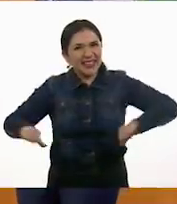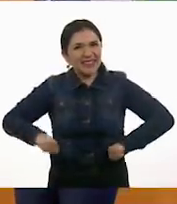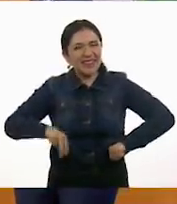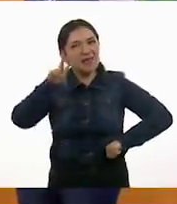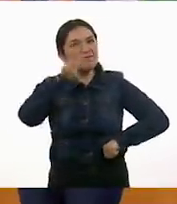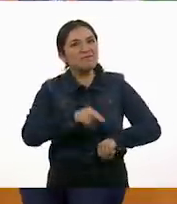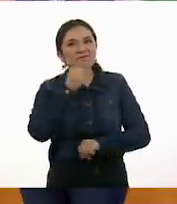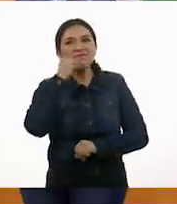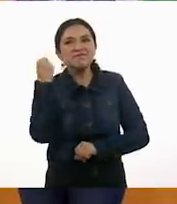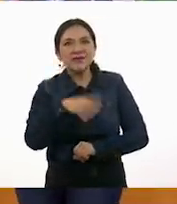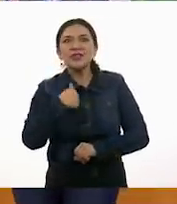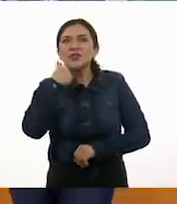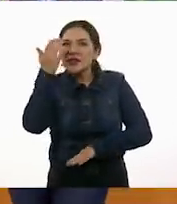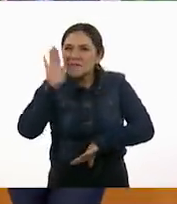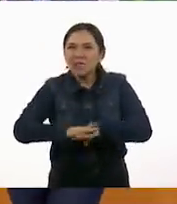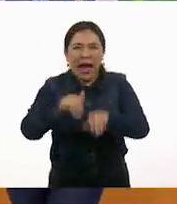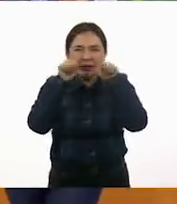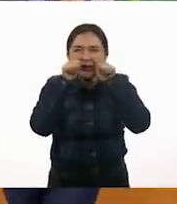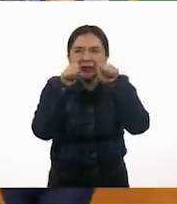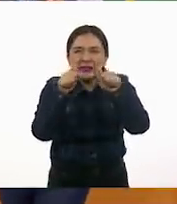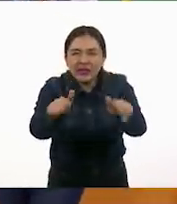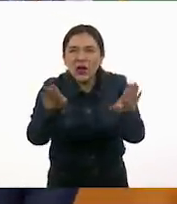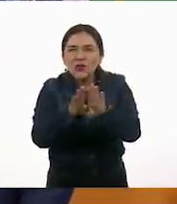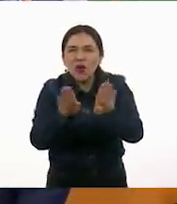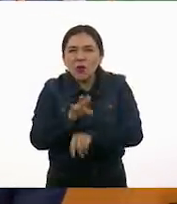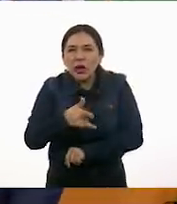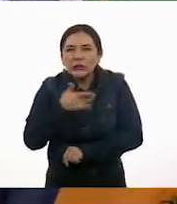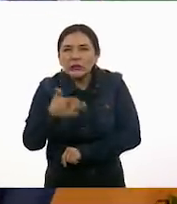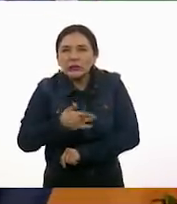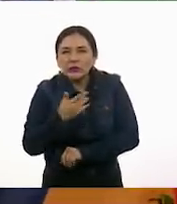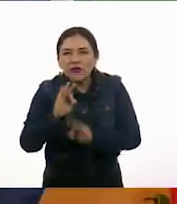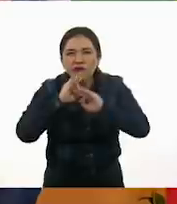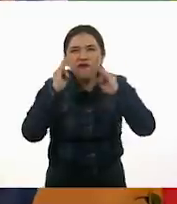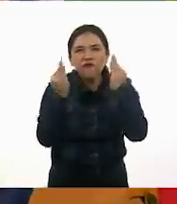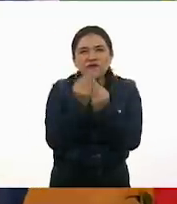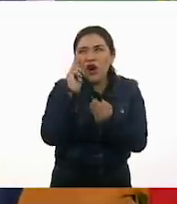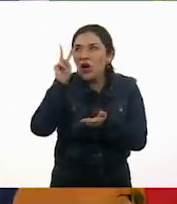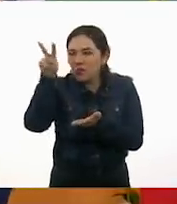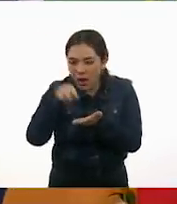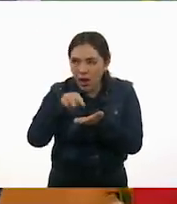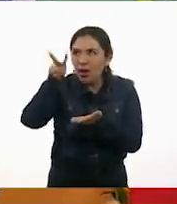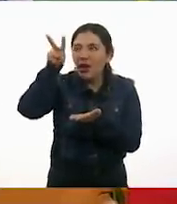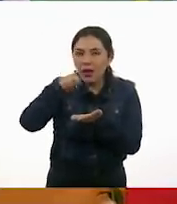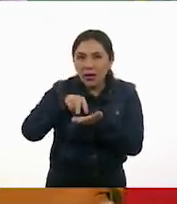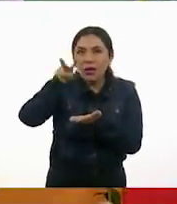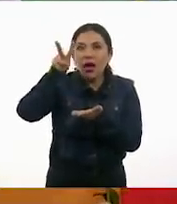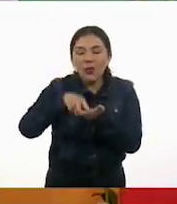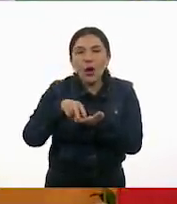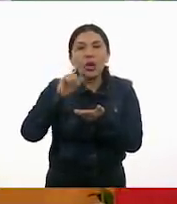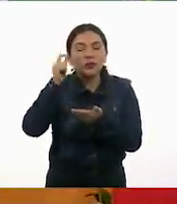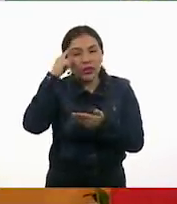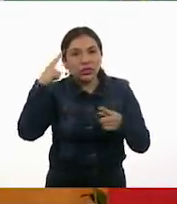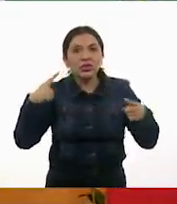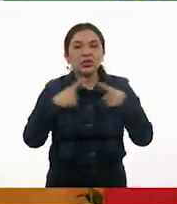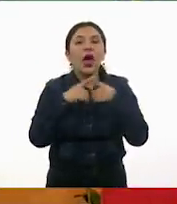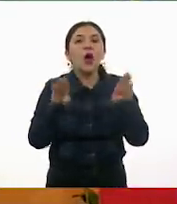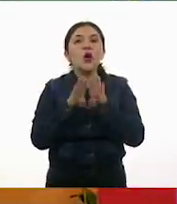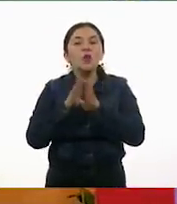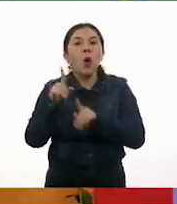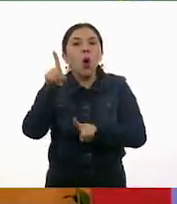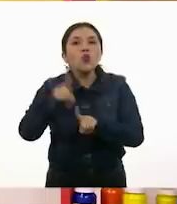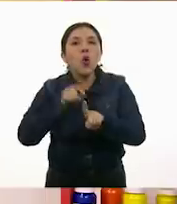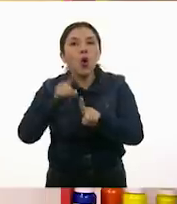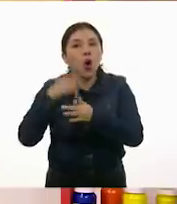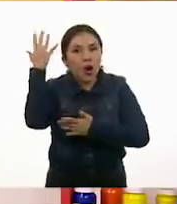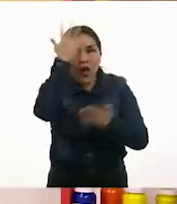divertida. Tengo que prestar mucha atención para reconocer las formas y no dejarme distraer por los colores. Claro, es